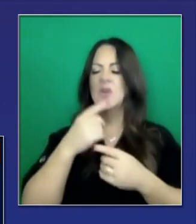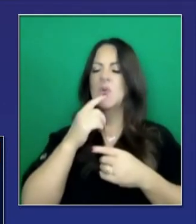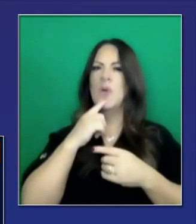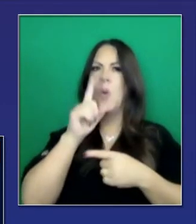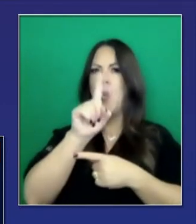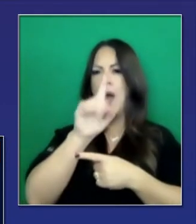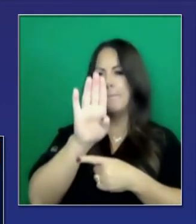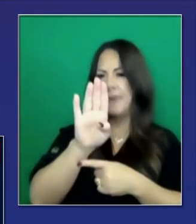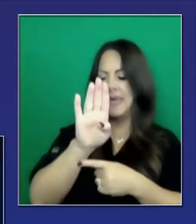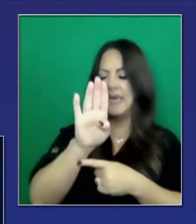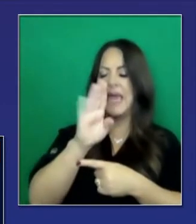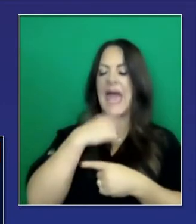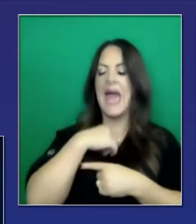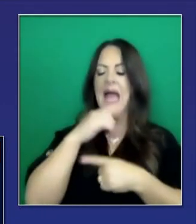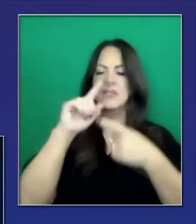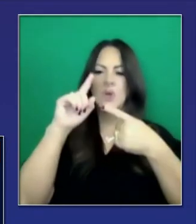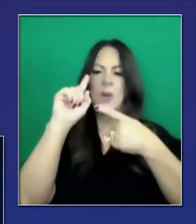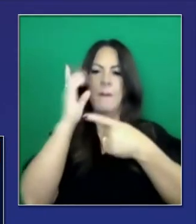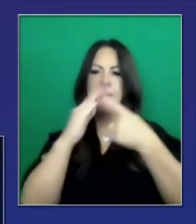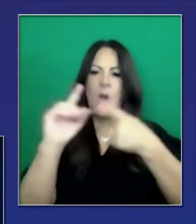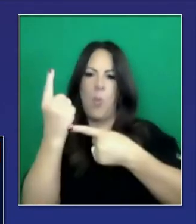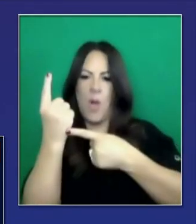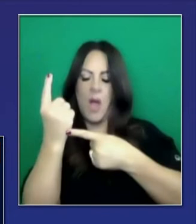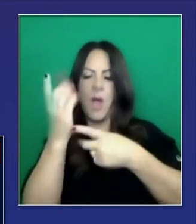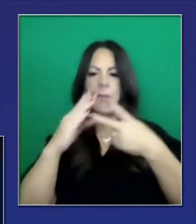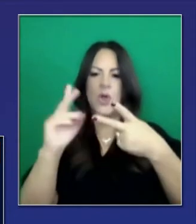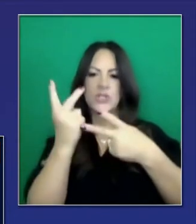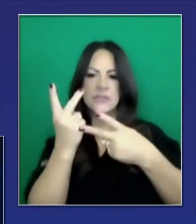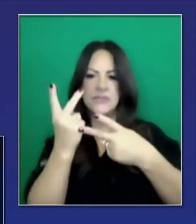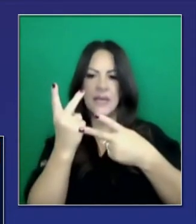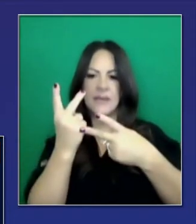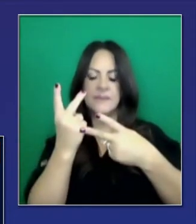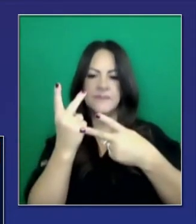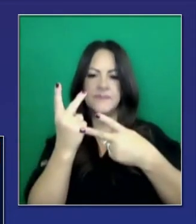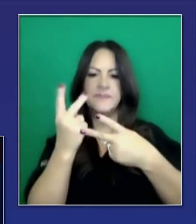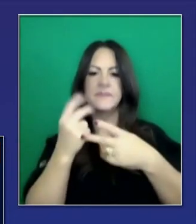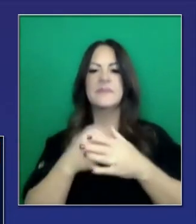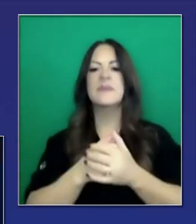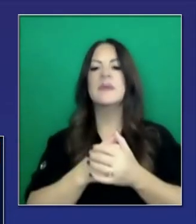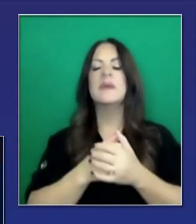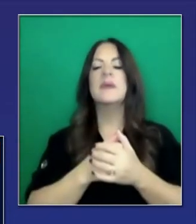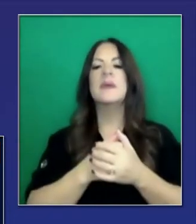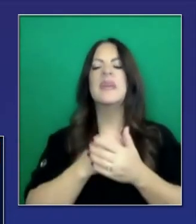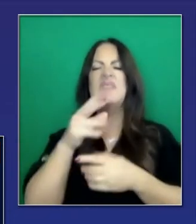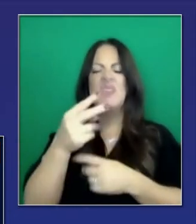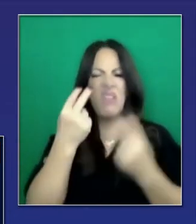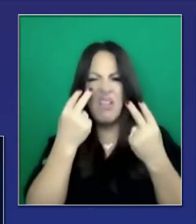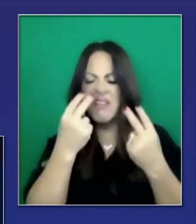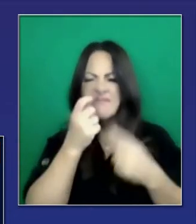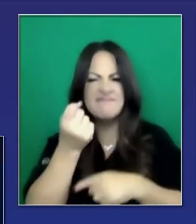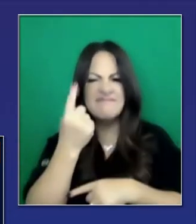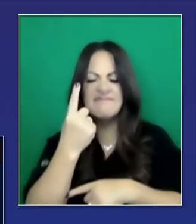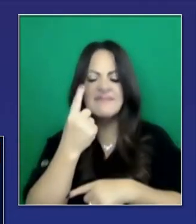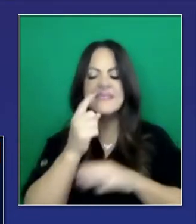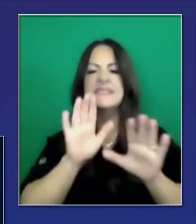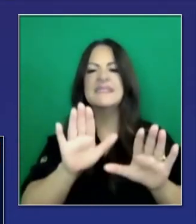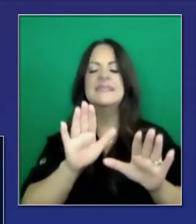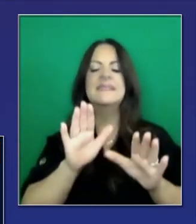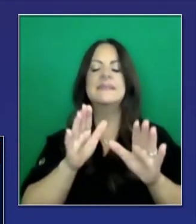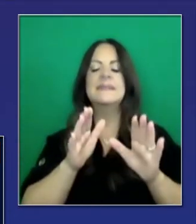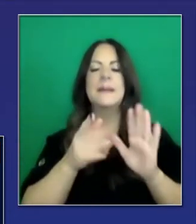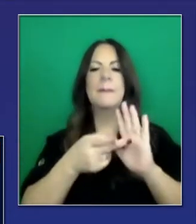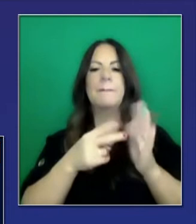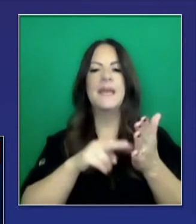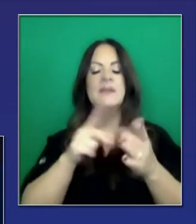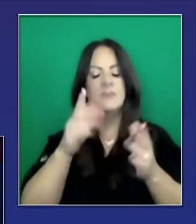fases. En el plan 1A, había tres fases. Usted está poniendo atención. Tal vez